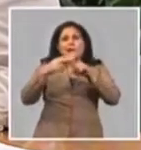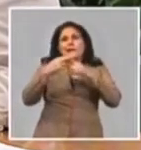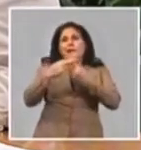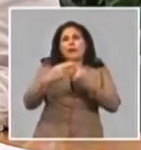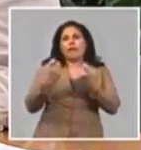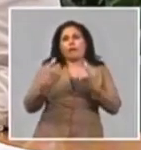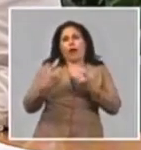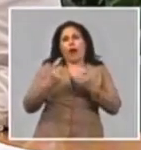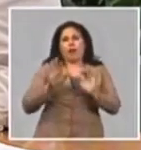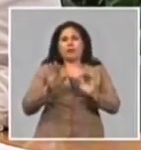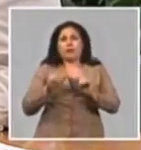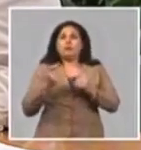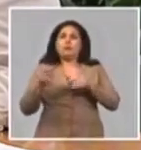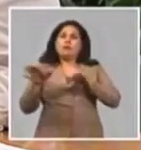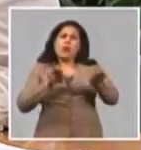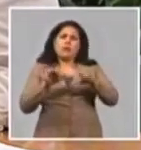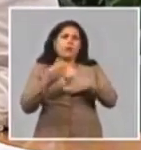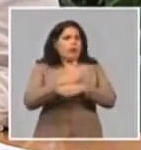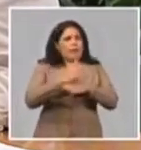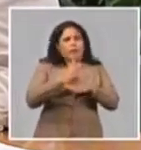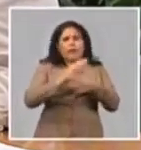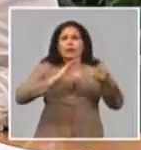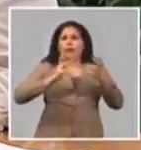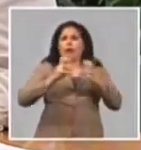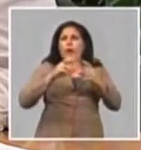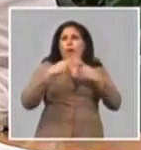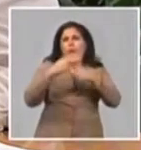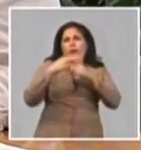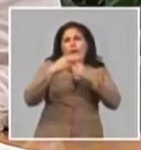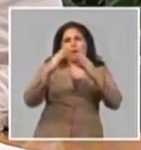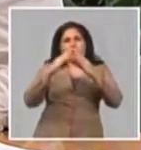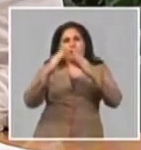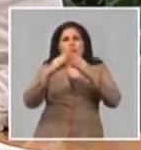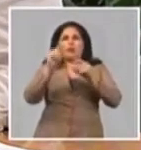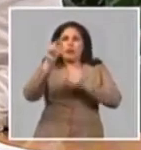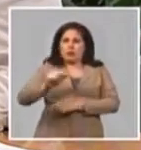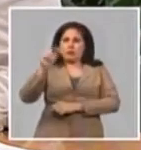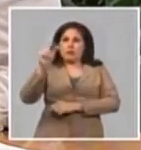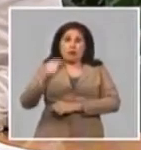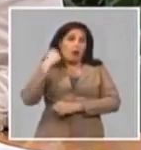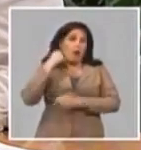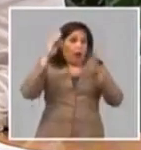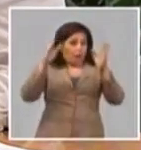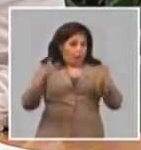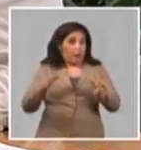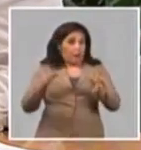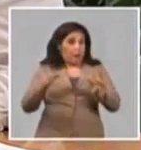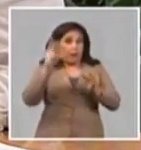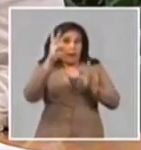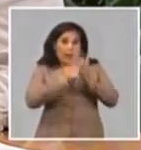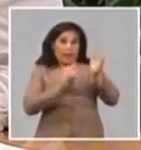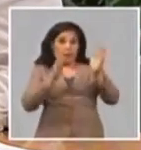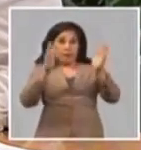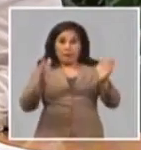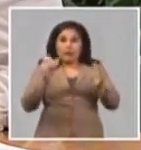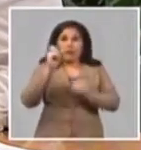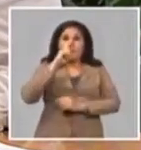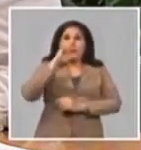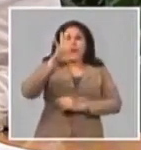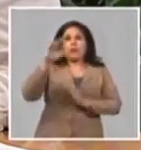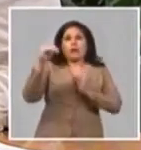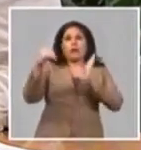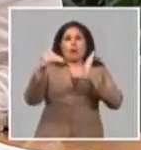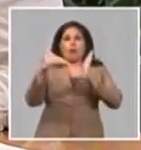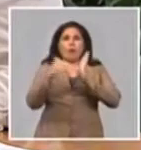habitacional con las diferentes acciones de rehabilitación. Este año, en este trimestre, hemos terminado 5